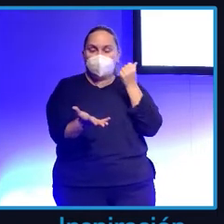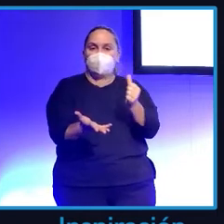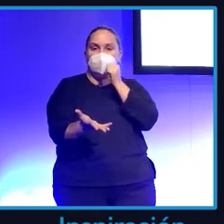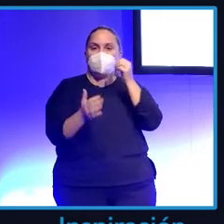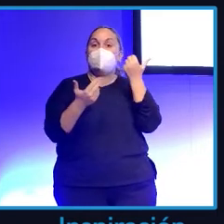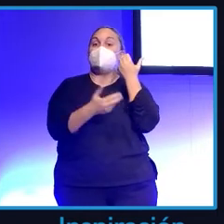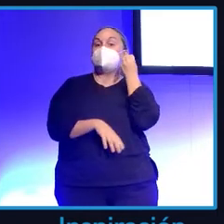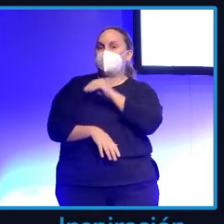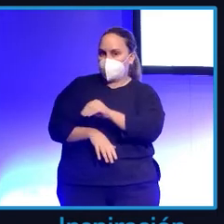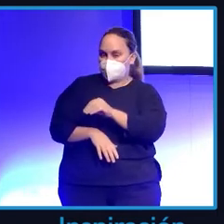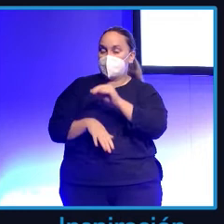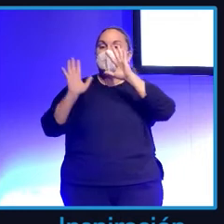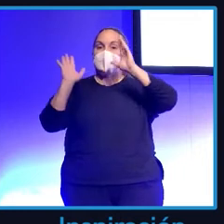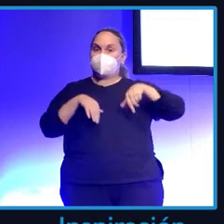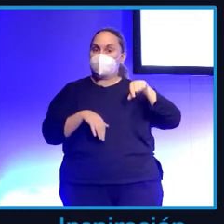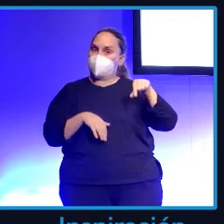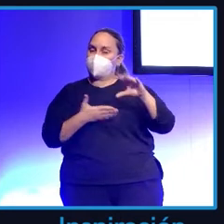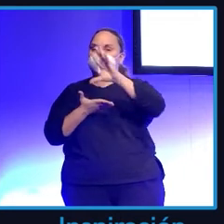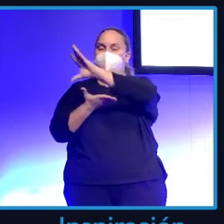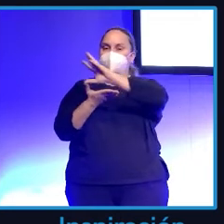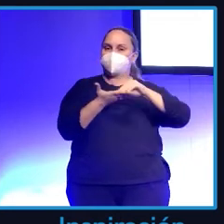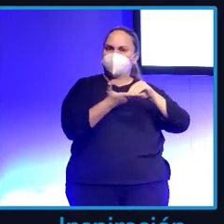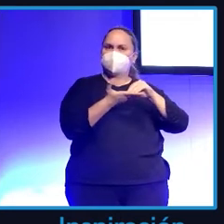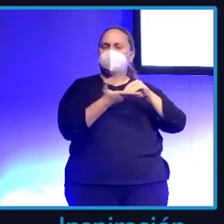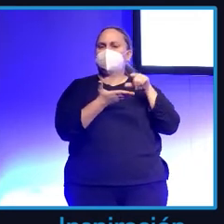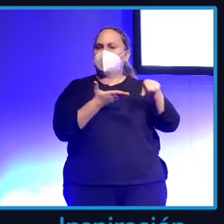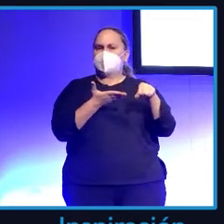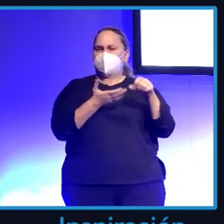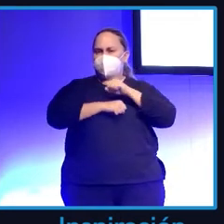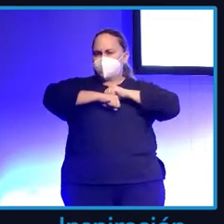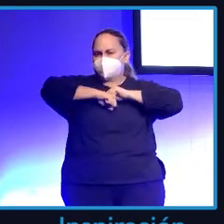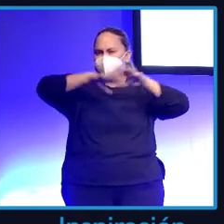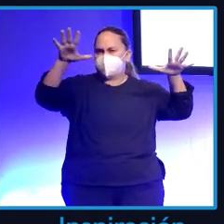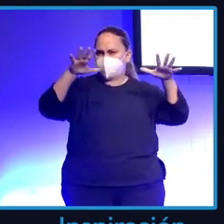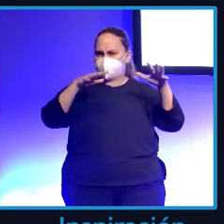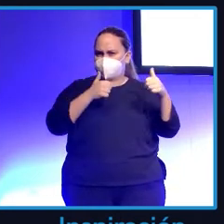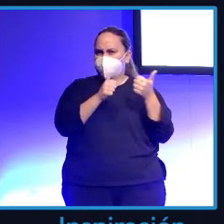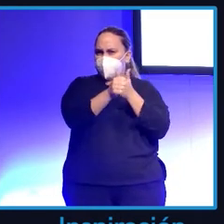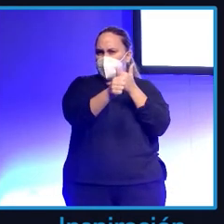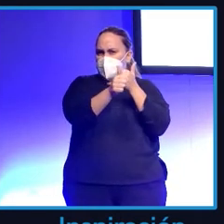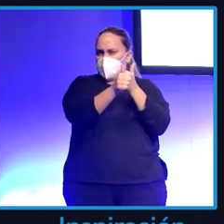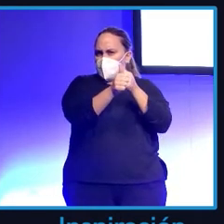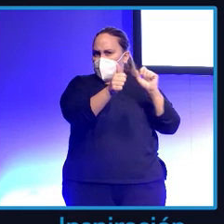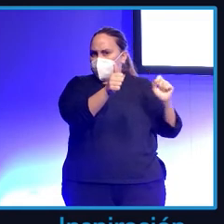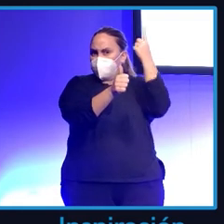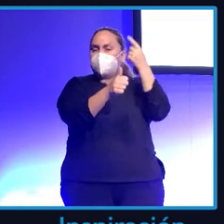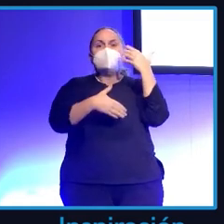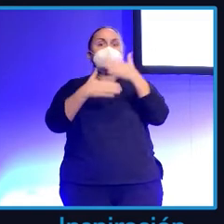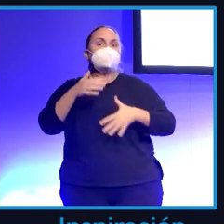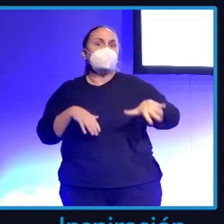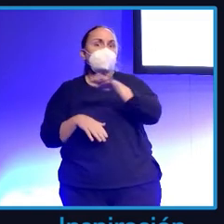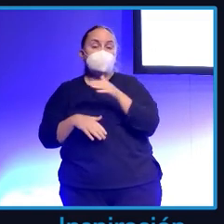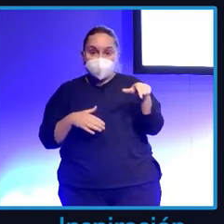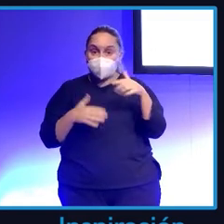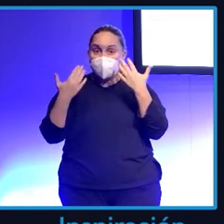en agua fría lo acabó recogiendo la vecina rubia con el pedazo de alcance que tiene sus millones de seguidores. ¿Dónde está el límite? Bueno, y eso está mal. Me acabaron